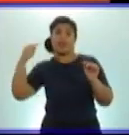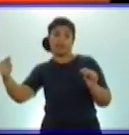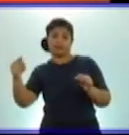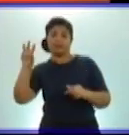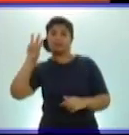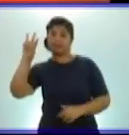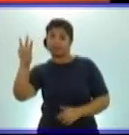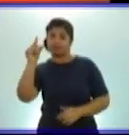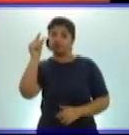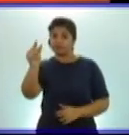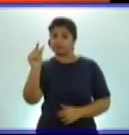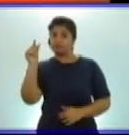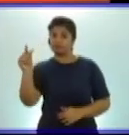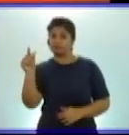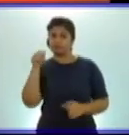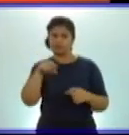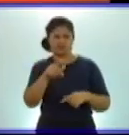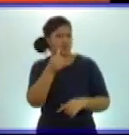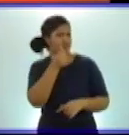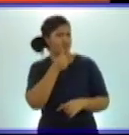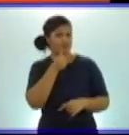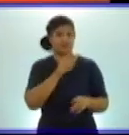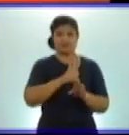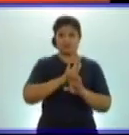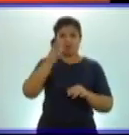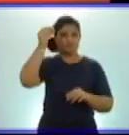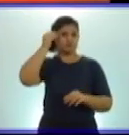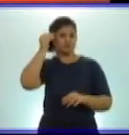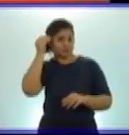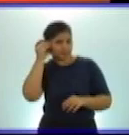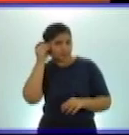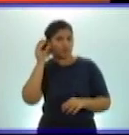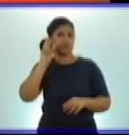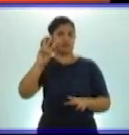hicimos en tercer grado. Vayamos al inciso C.